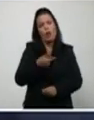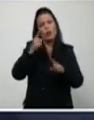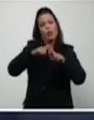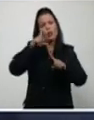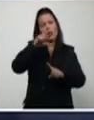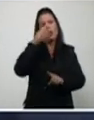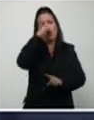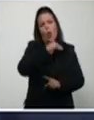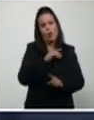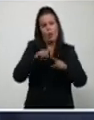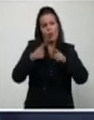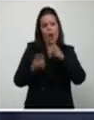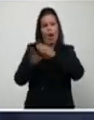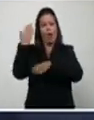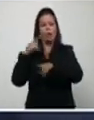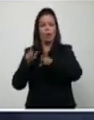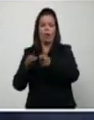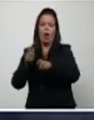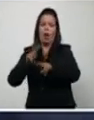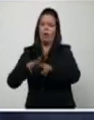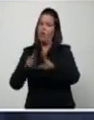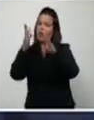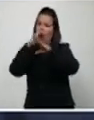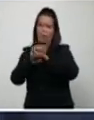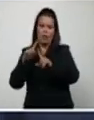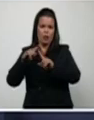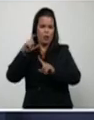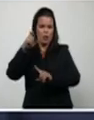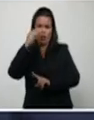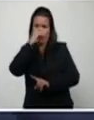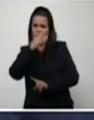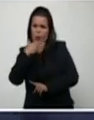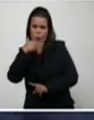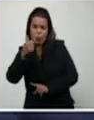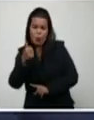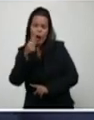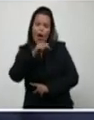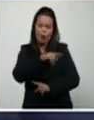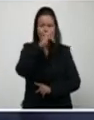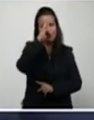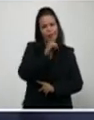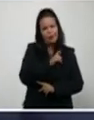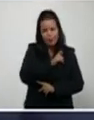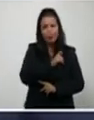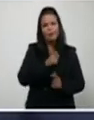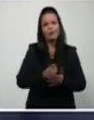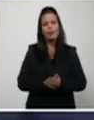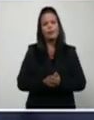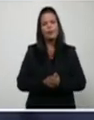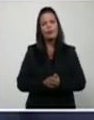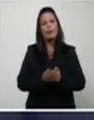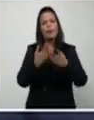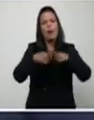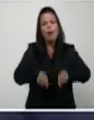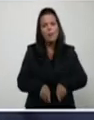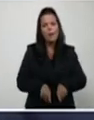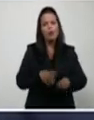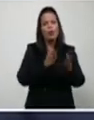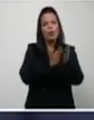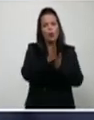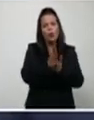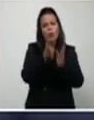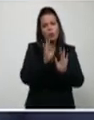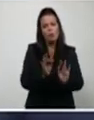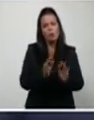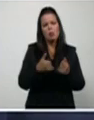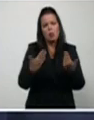la teníamos a favor del programa. Y lo importante es que sí el programa mantiene el mismo concepto. Es